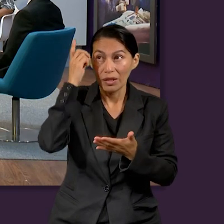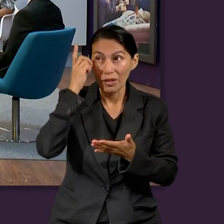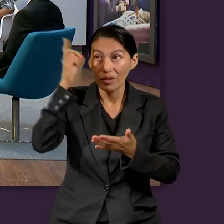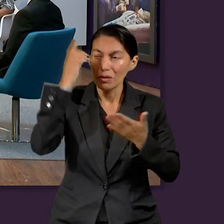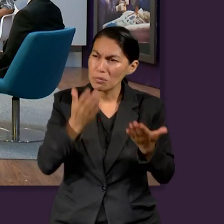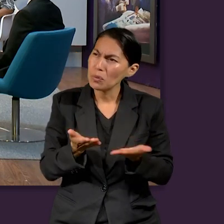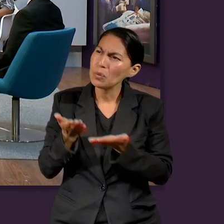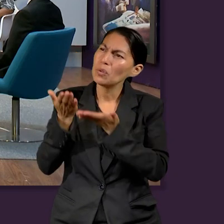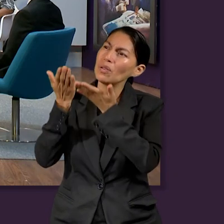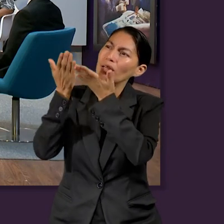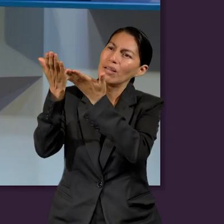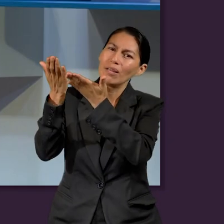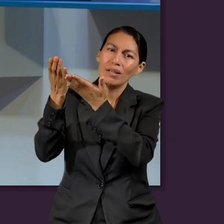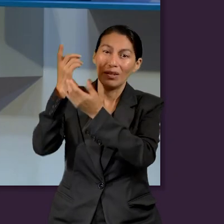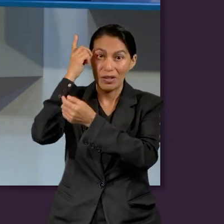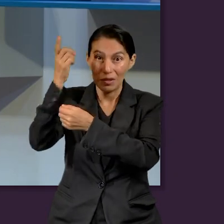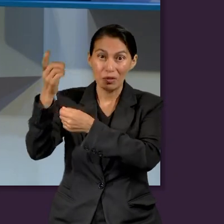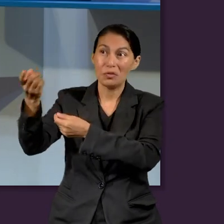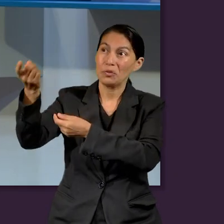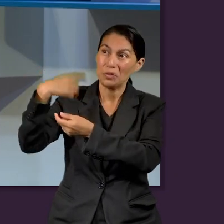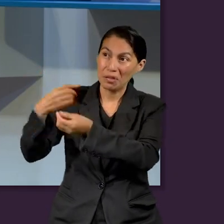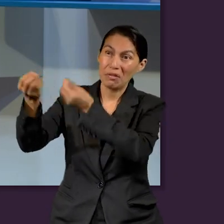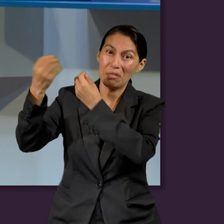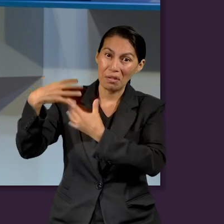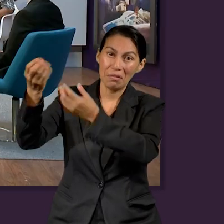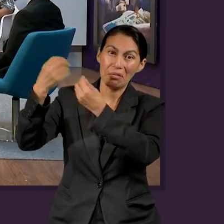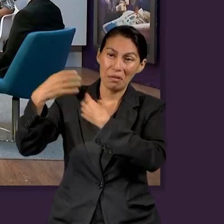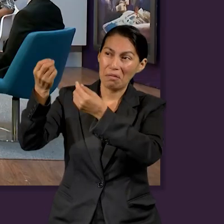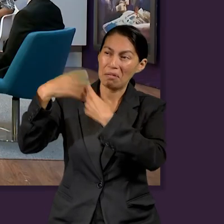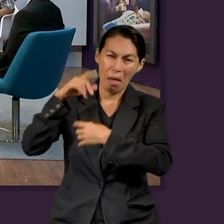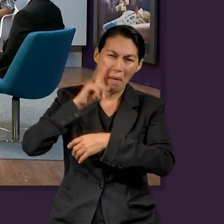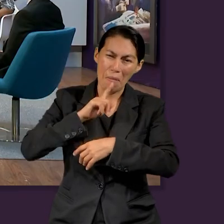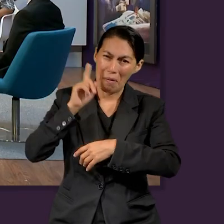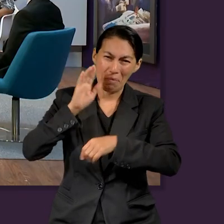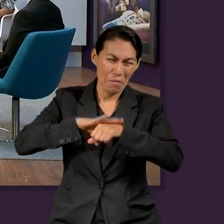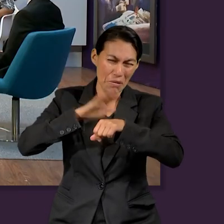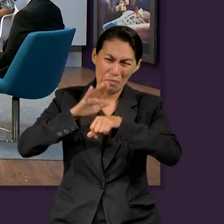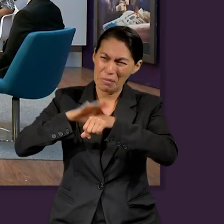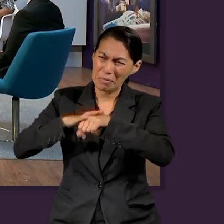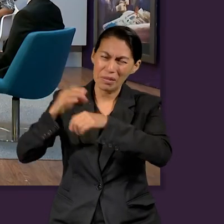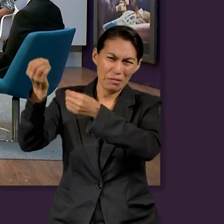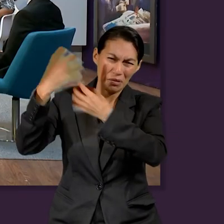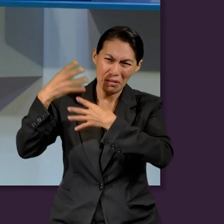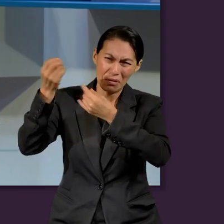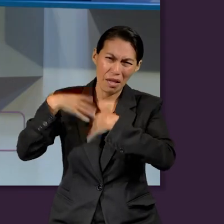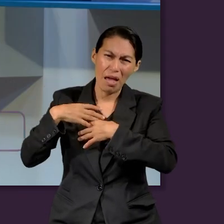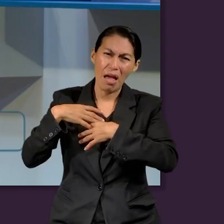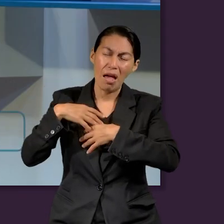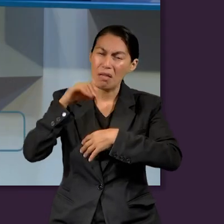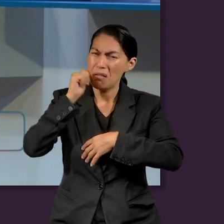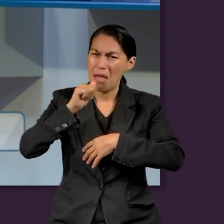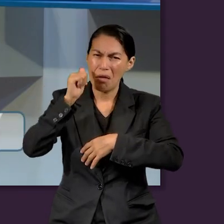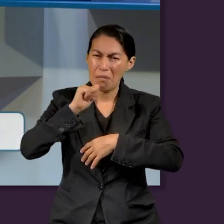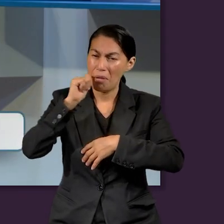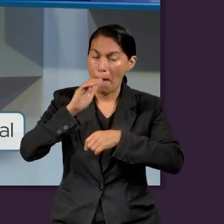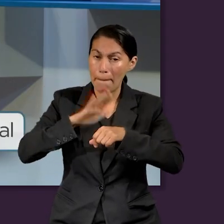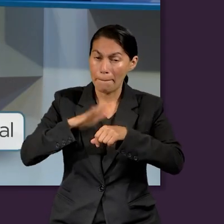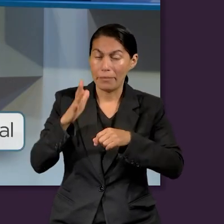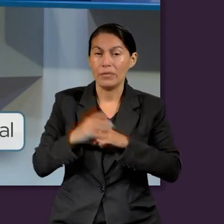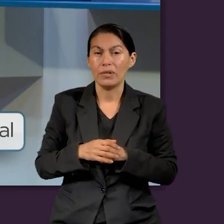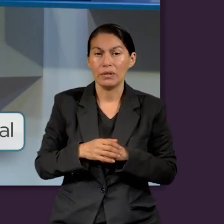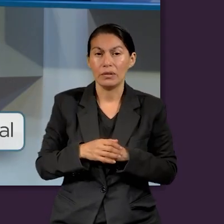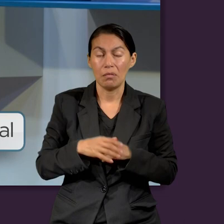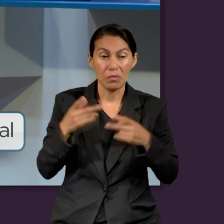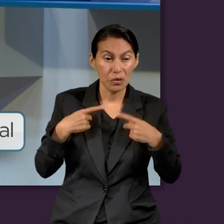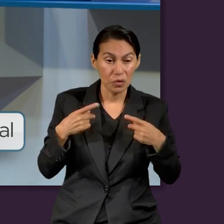exaltar el nombre de Dios, porque siempre Dios nos da más de lo que necesitamos para compartir, para darlo a aquel que lo necesita,